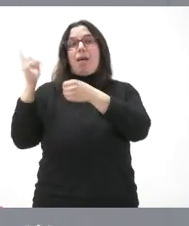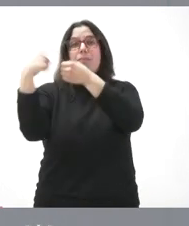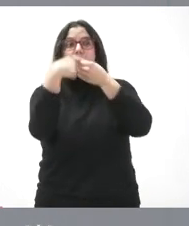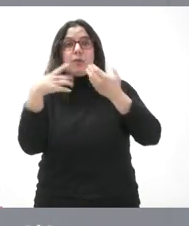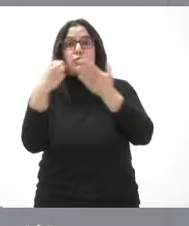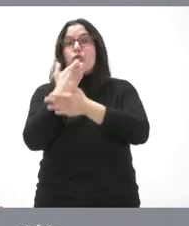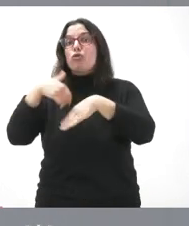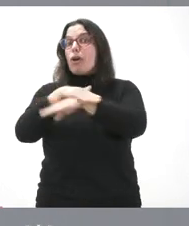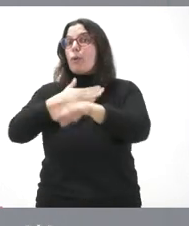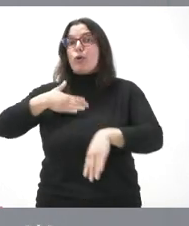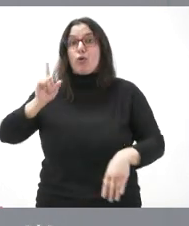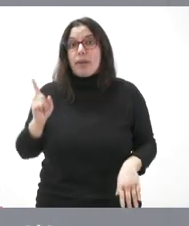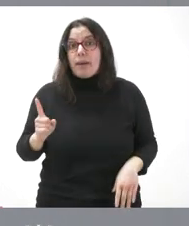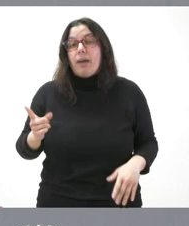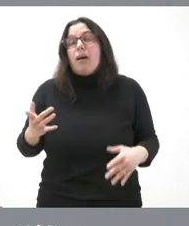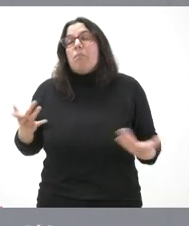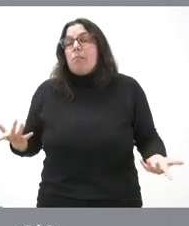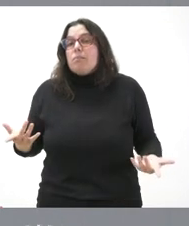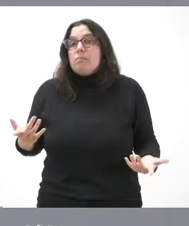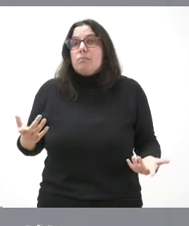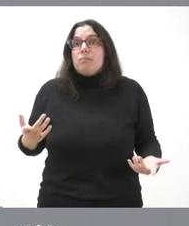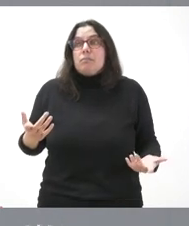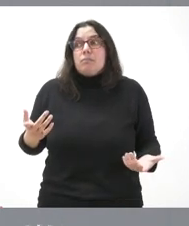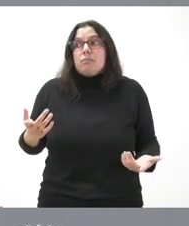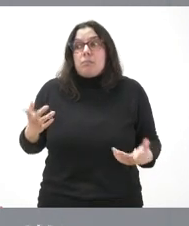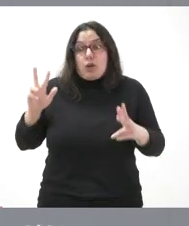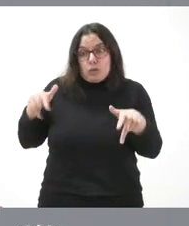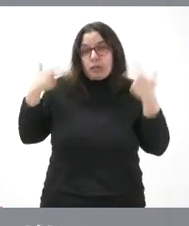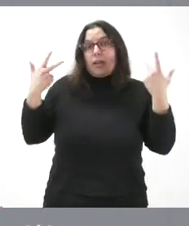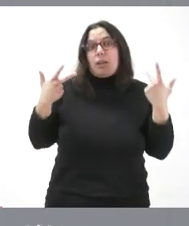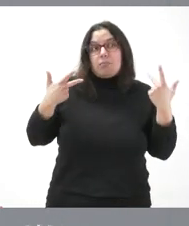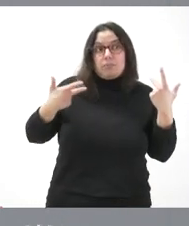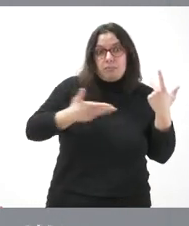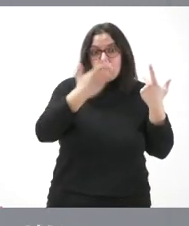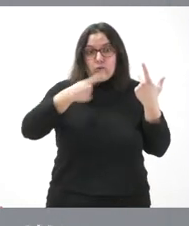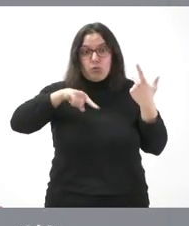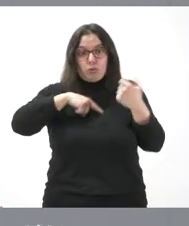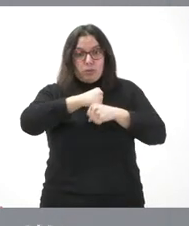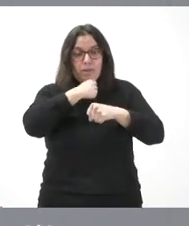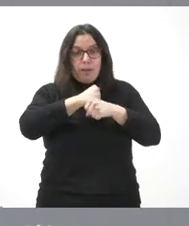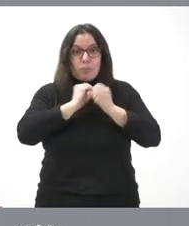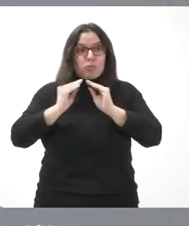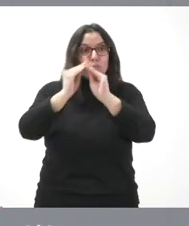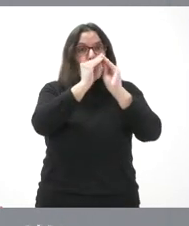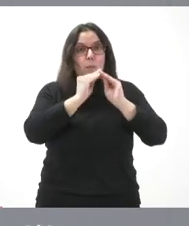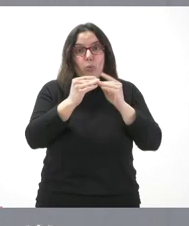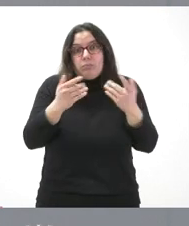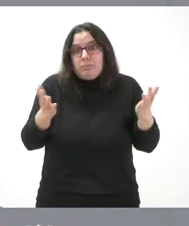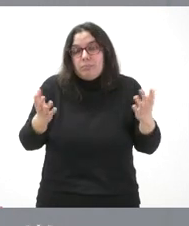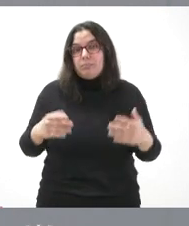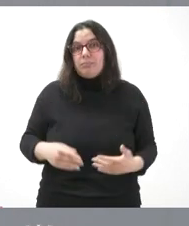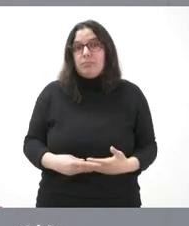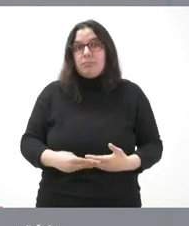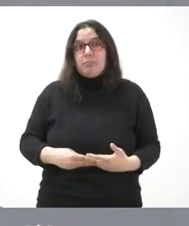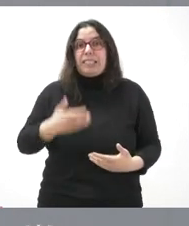no quiere, pues no veo por qué tiene inconveniente en que los demás trabajemos en común en ello, si